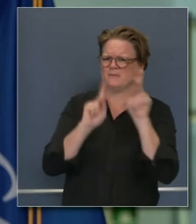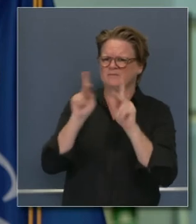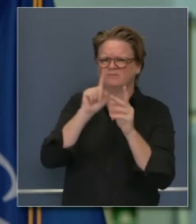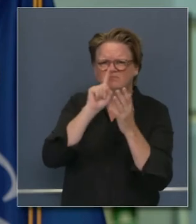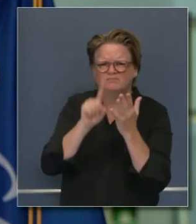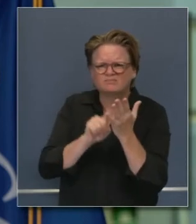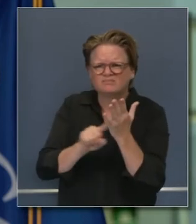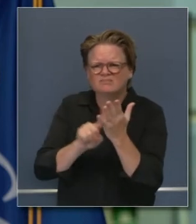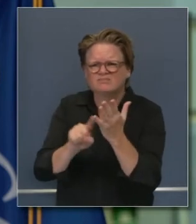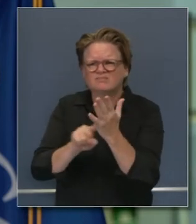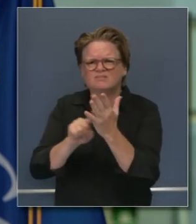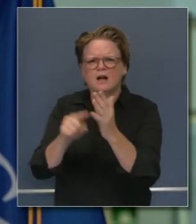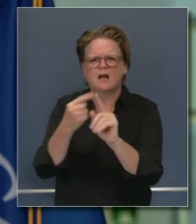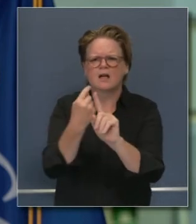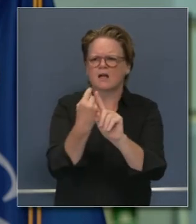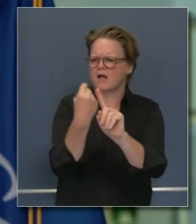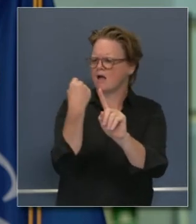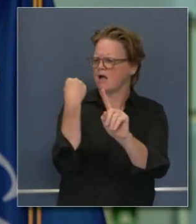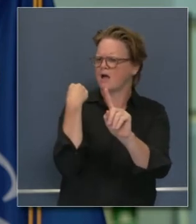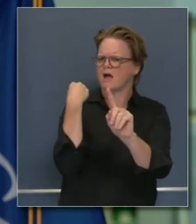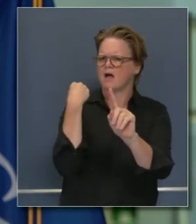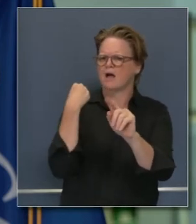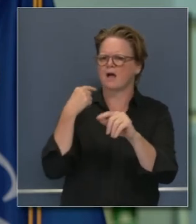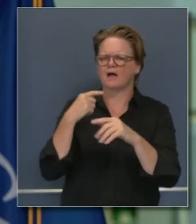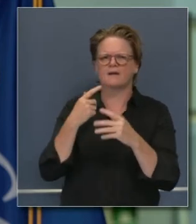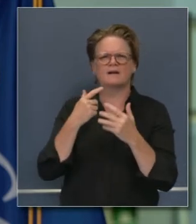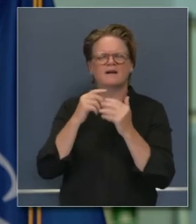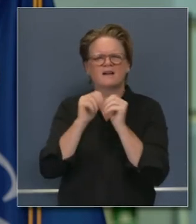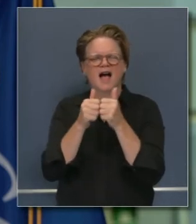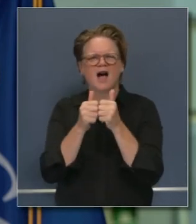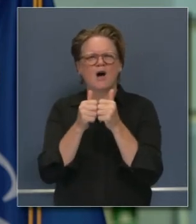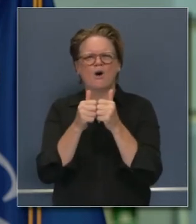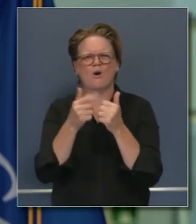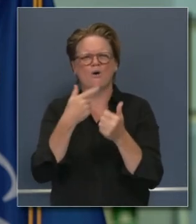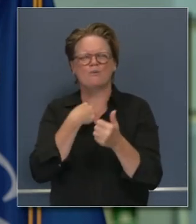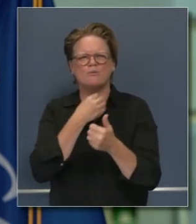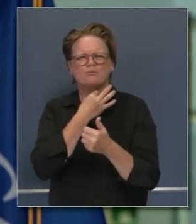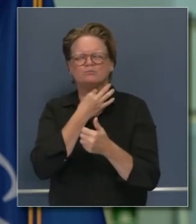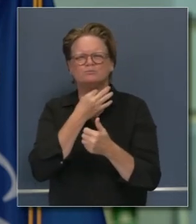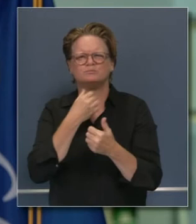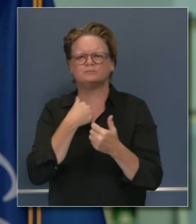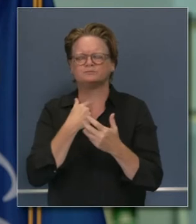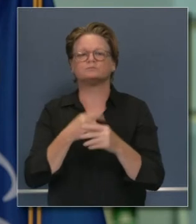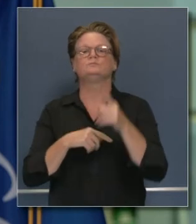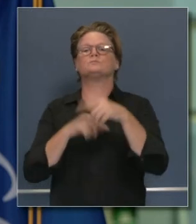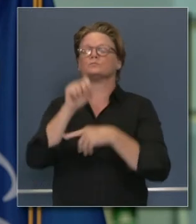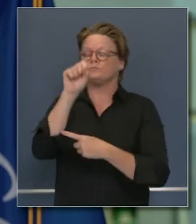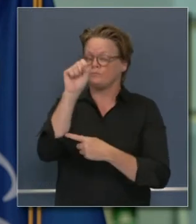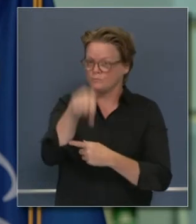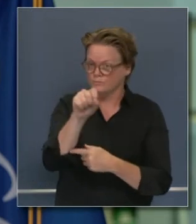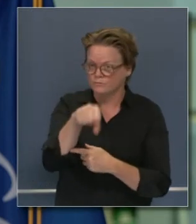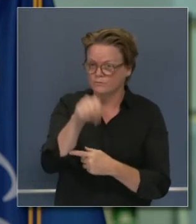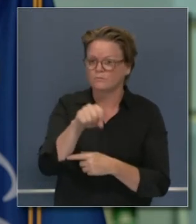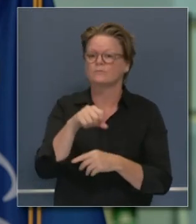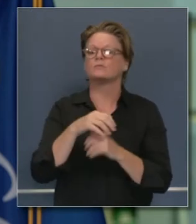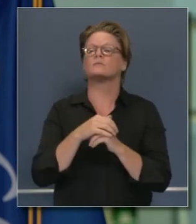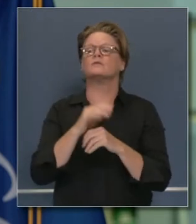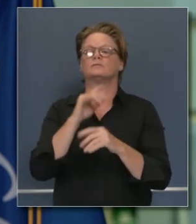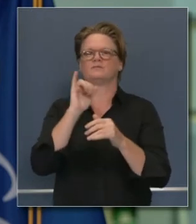doctor Galli hablará de eso en un momento creemos que esto sustancialmente causará un impacto en nuestra habilidad en tiempo real de hacer traza